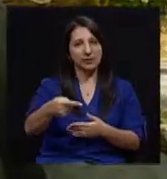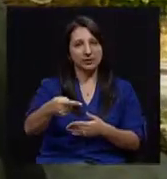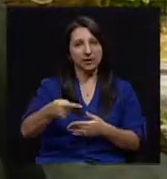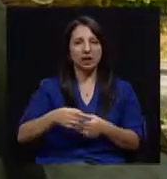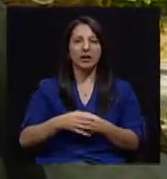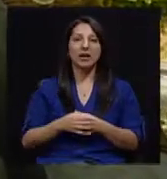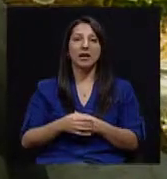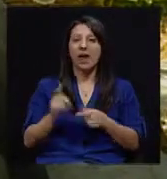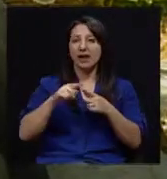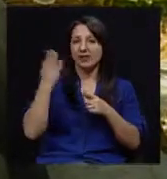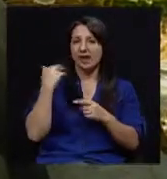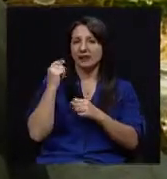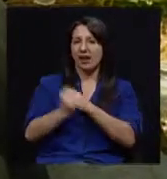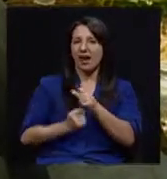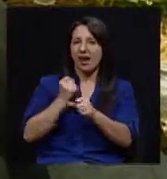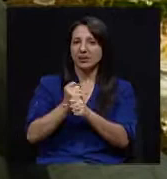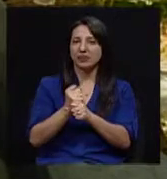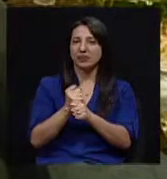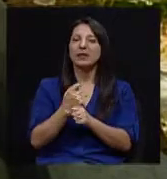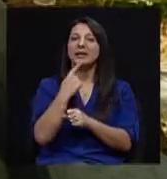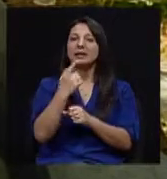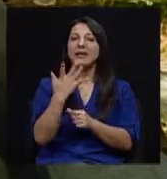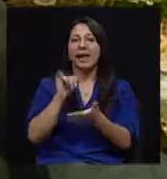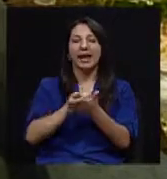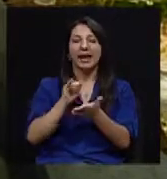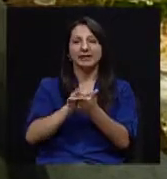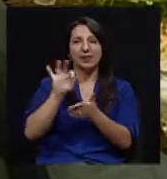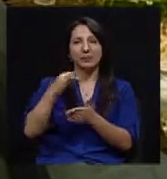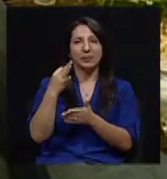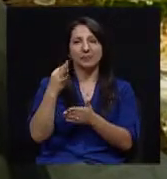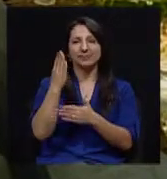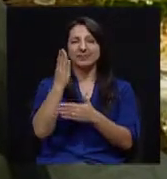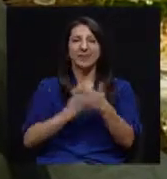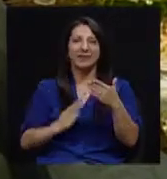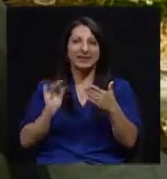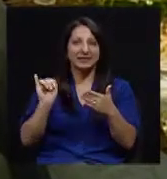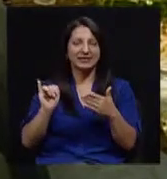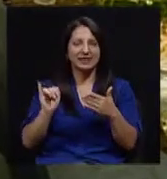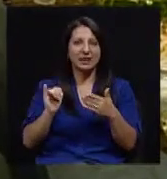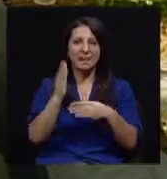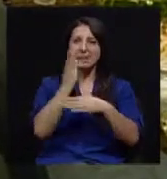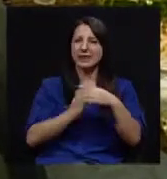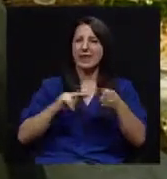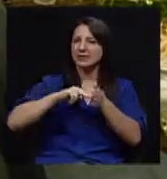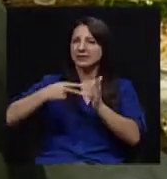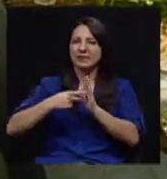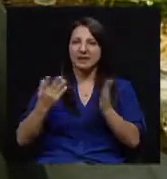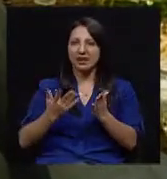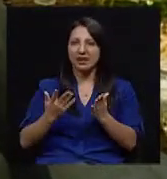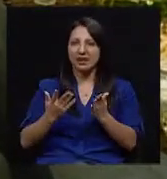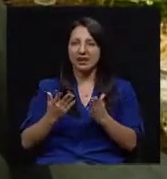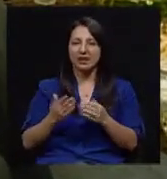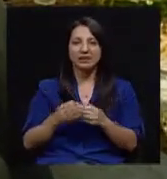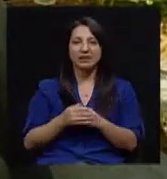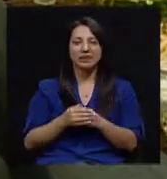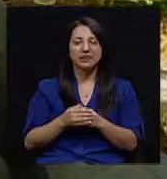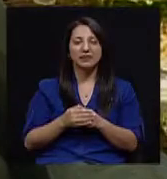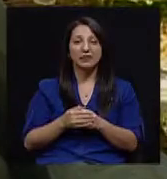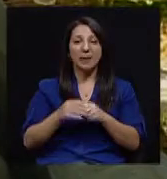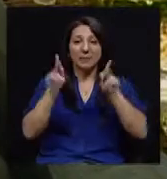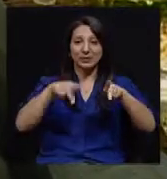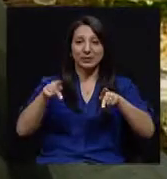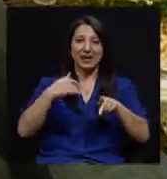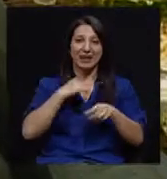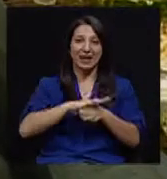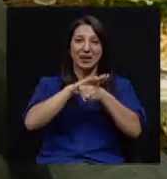Hasta hace unos años se hablaba que esta era la condición de las mitades. Mitades significa que la gente que tenía